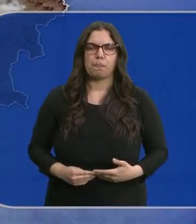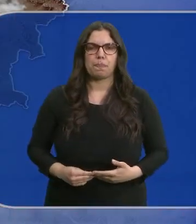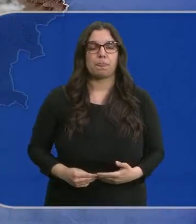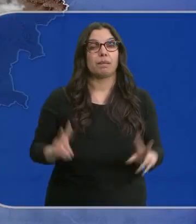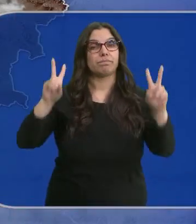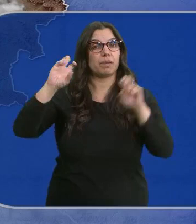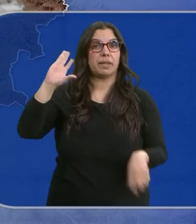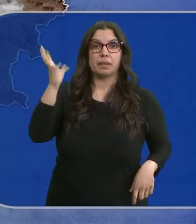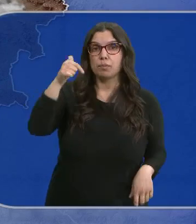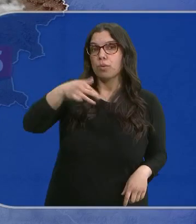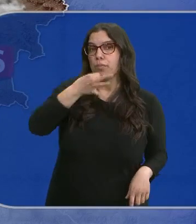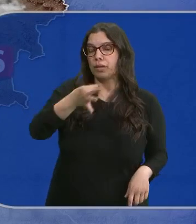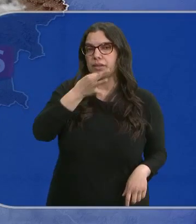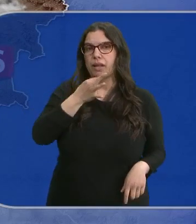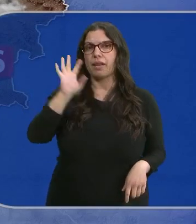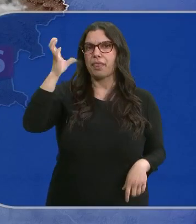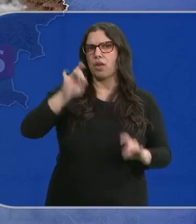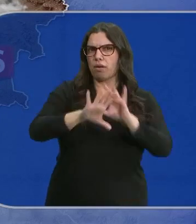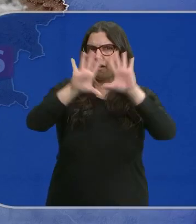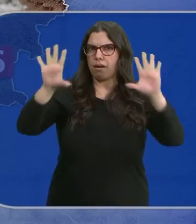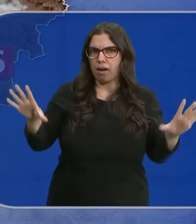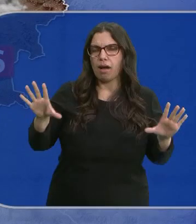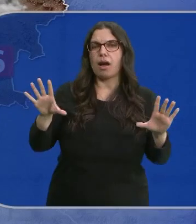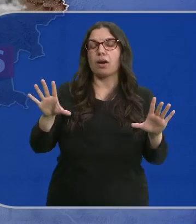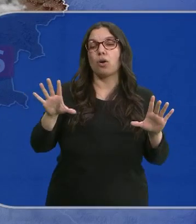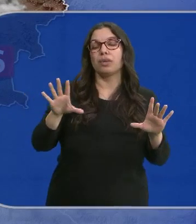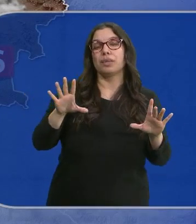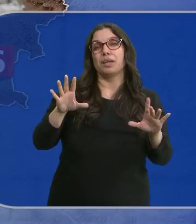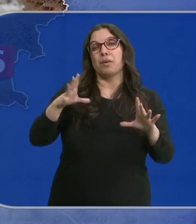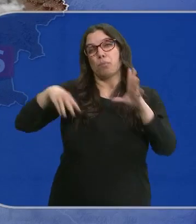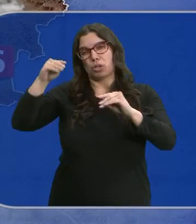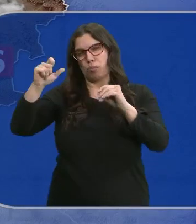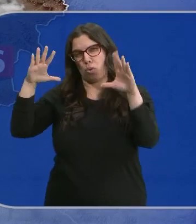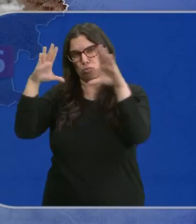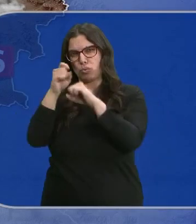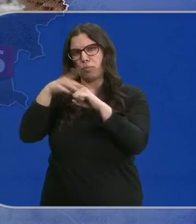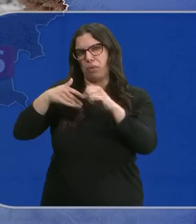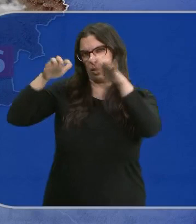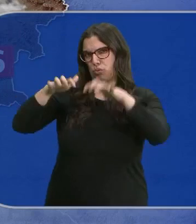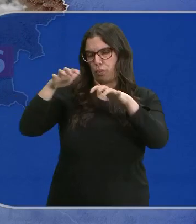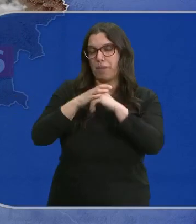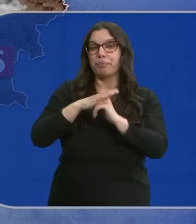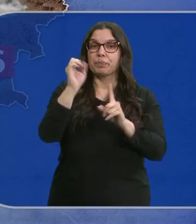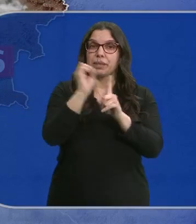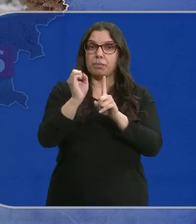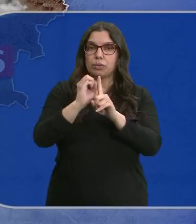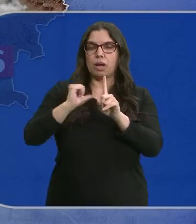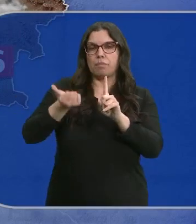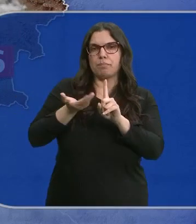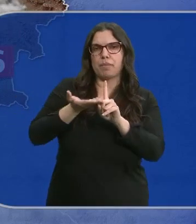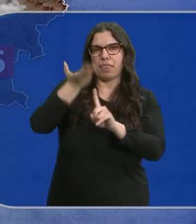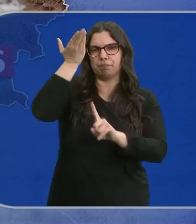En lo que al tiempo se refiere esta tarde, los cielos estarán despejados, excepto en las zonas de montaña, donde podría haber chubascos. Las temperaturas